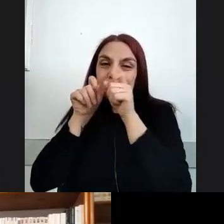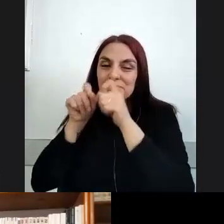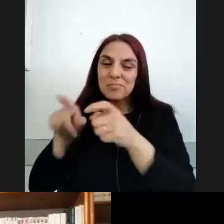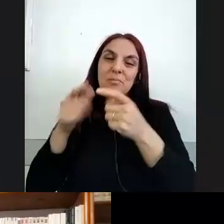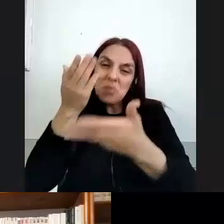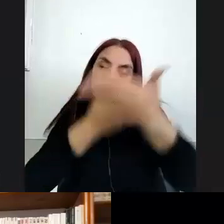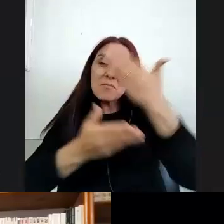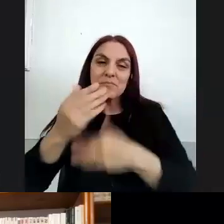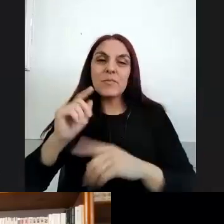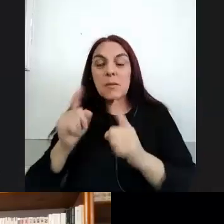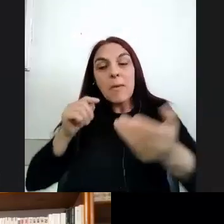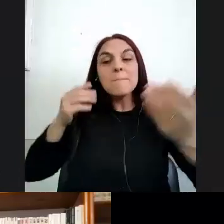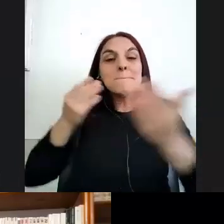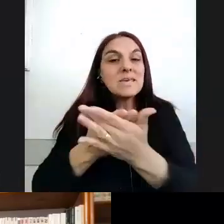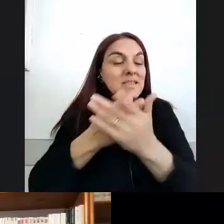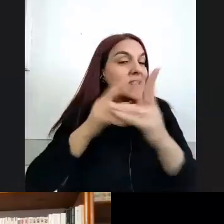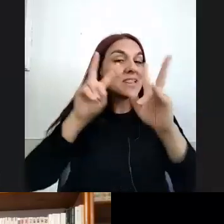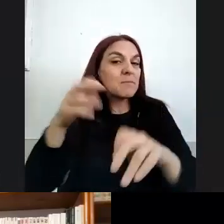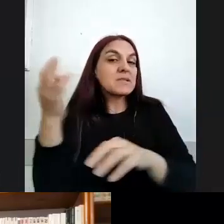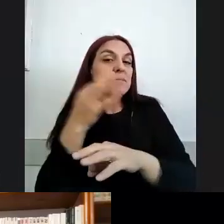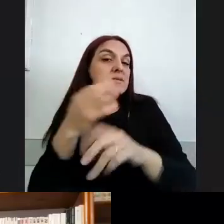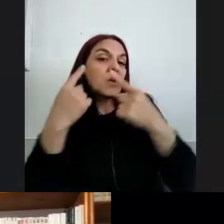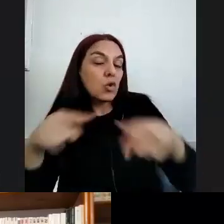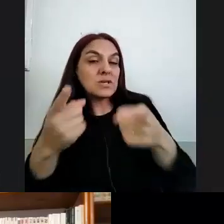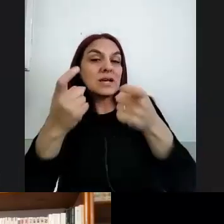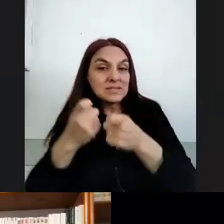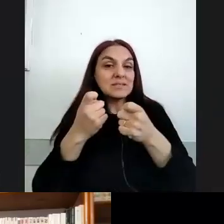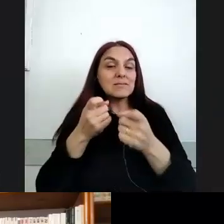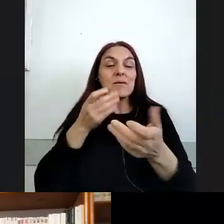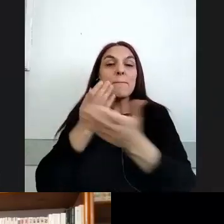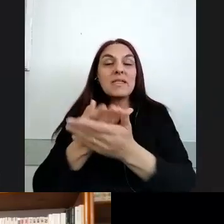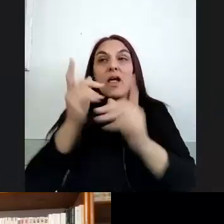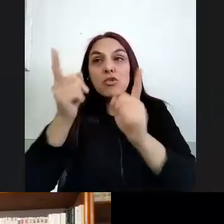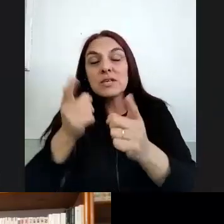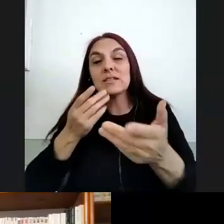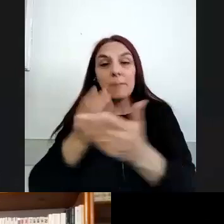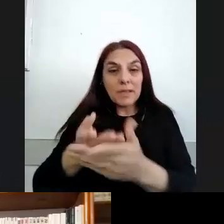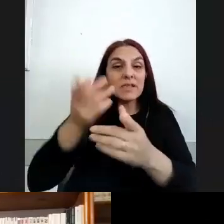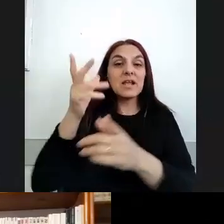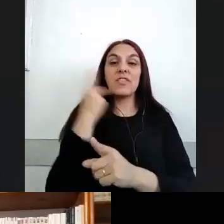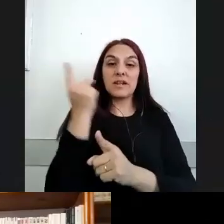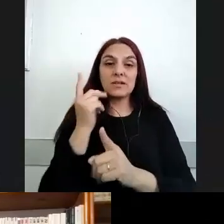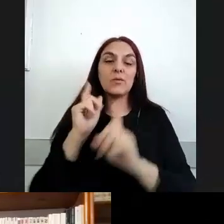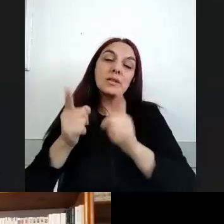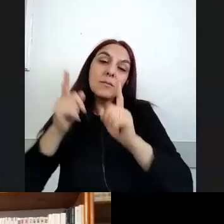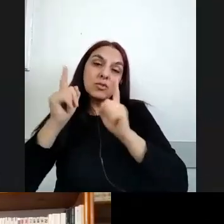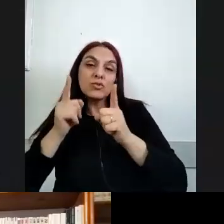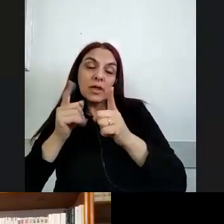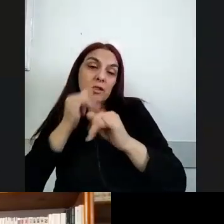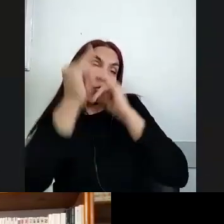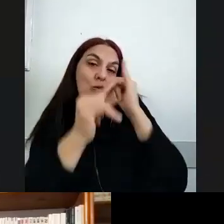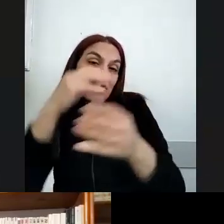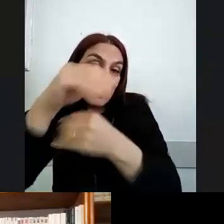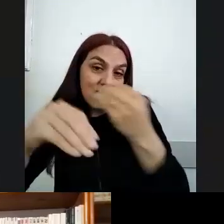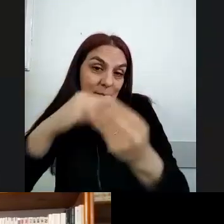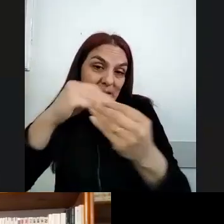hagan demandas específicas directivos y a docentes y también los docentes les hablen a las familias y